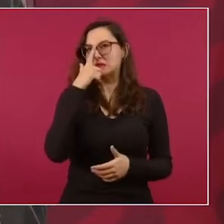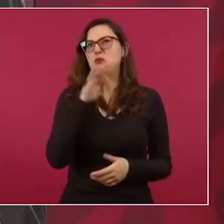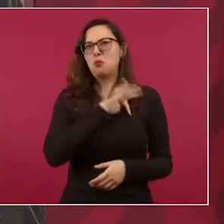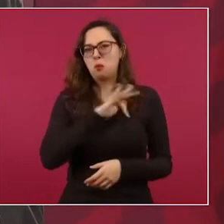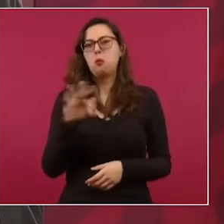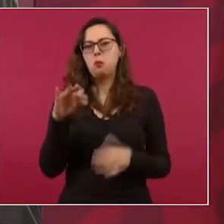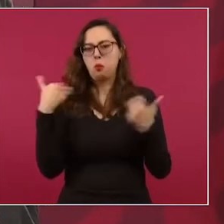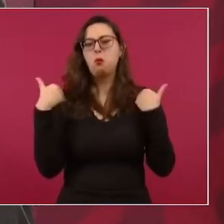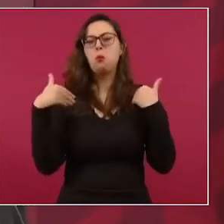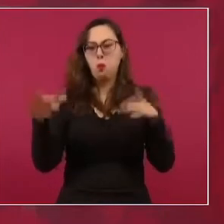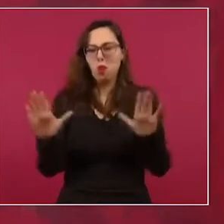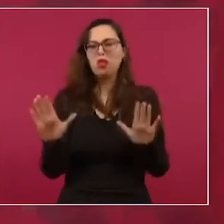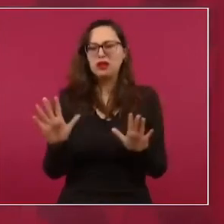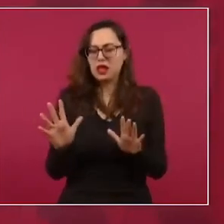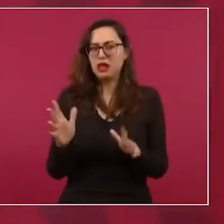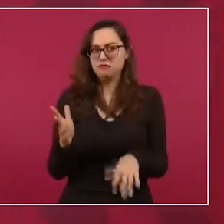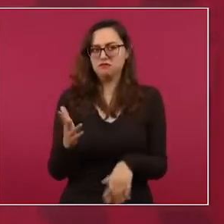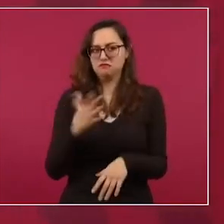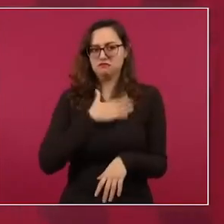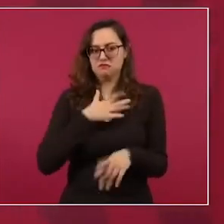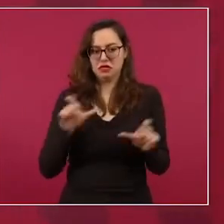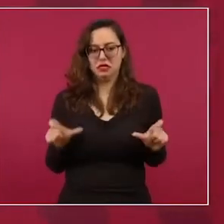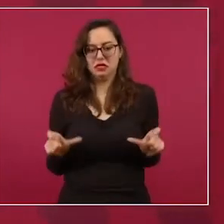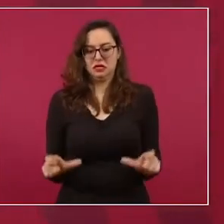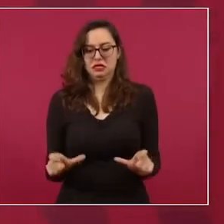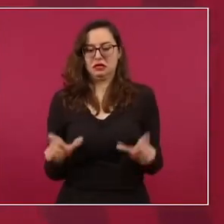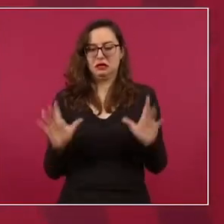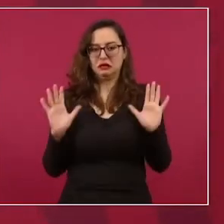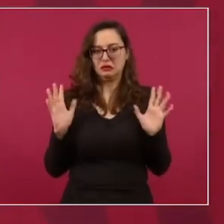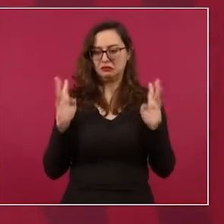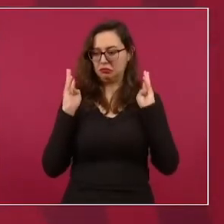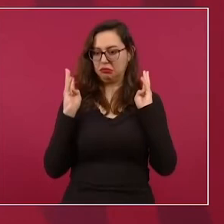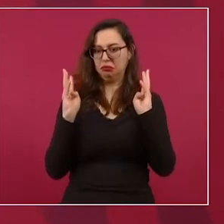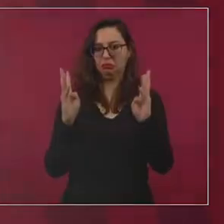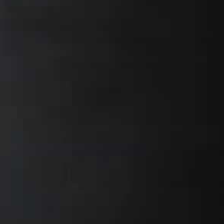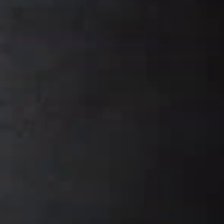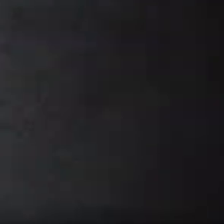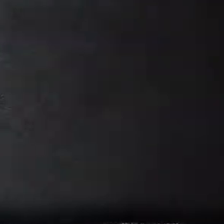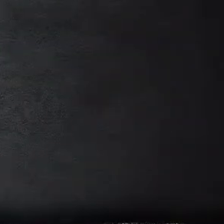era, a ver, vamos a hacerlo como siempre.